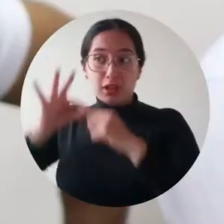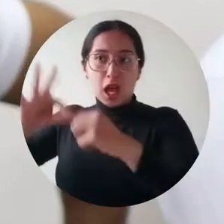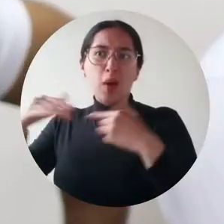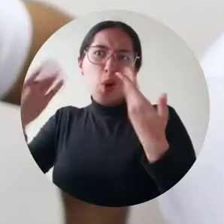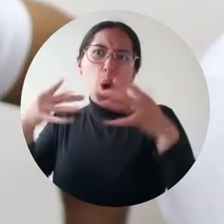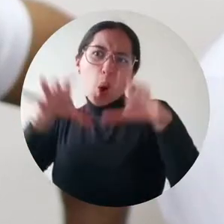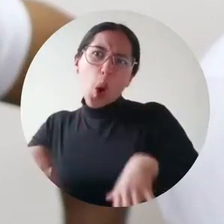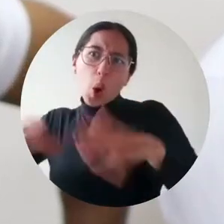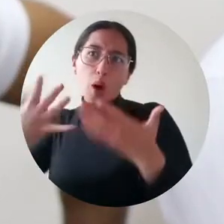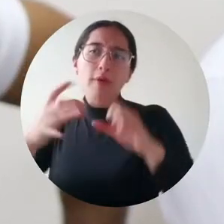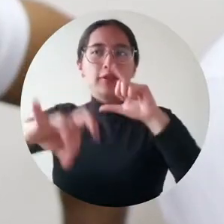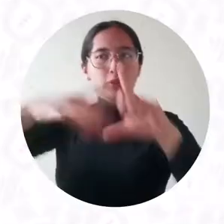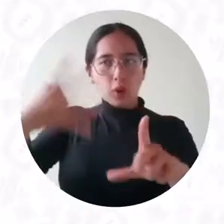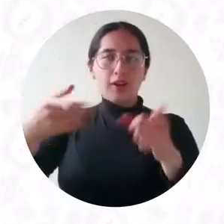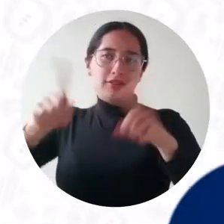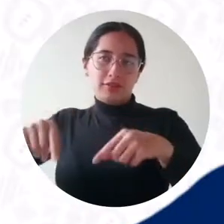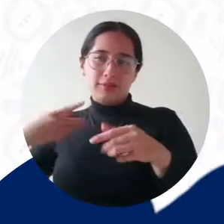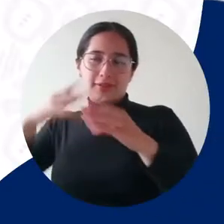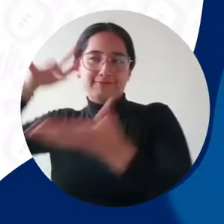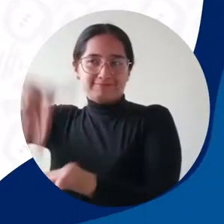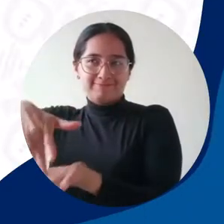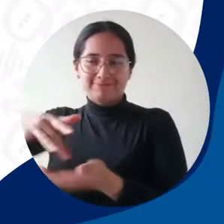presencial, a distancia y virtual.